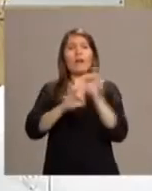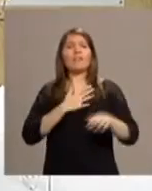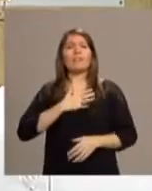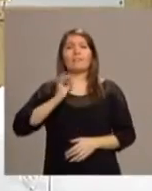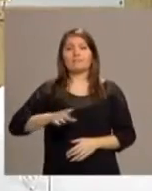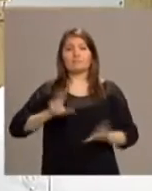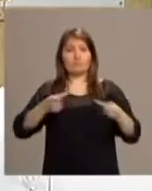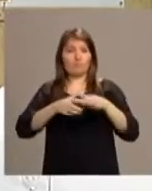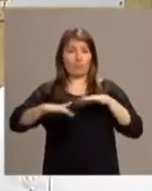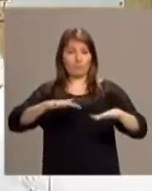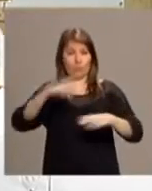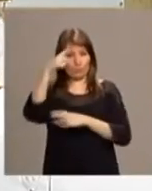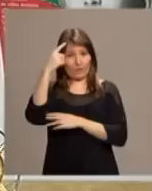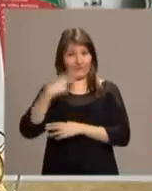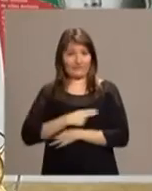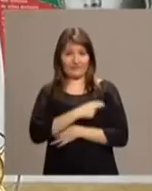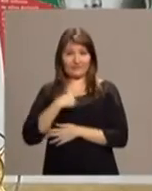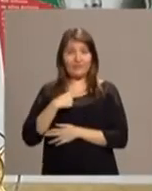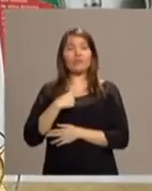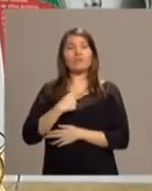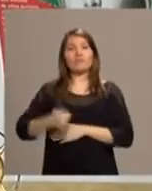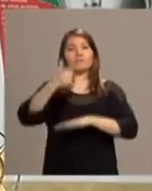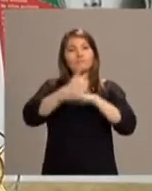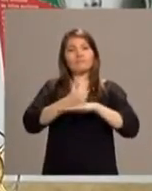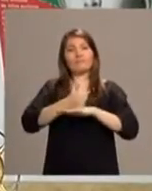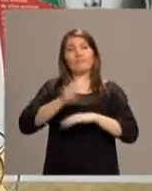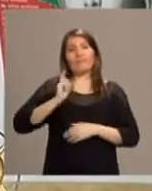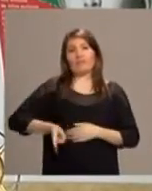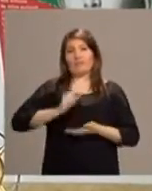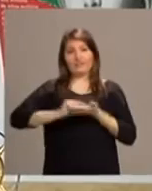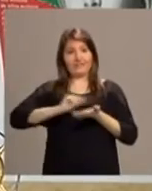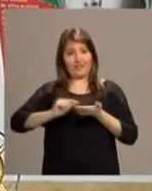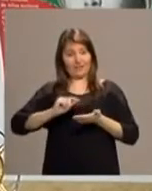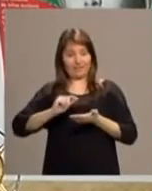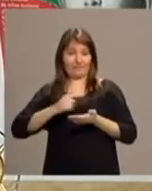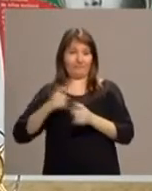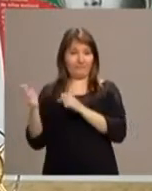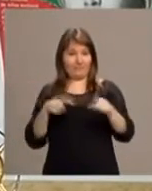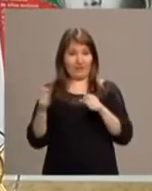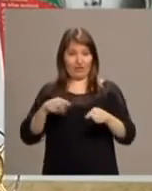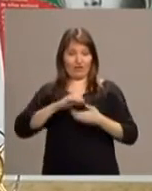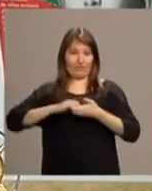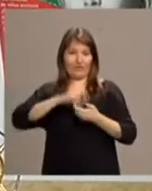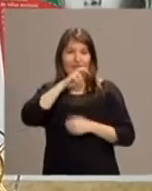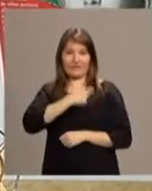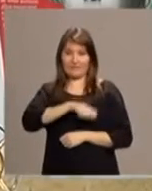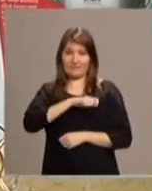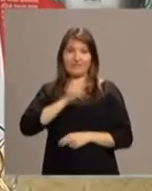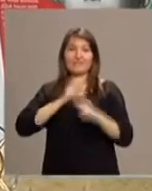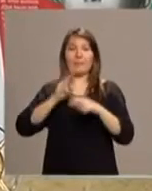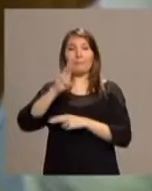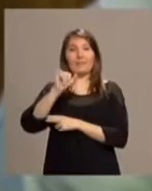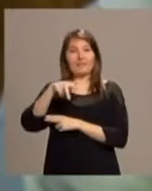presidida por el director del Secretariado de Migraciones de la Conferencia Episcopal Española, José Luis Pinilla, que comenzó